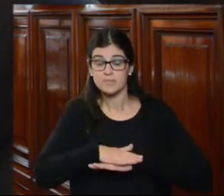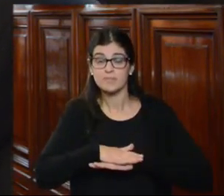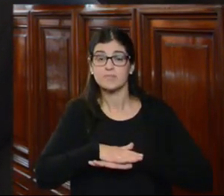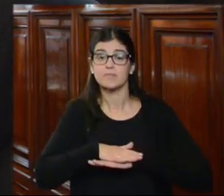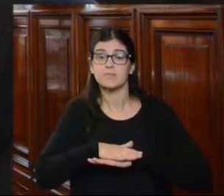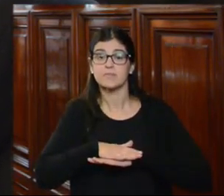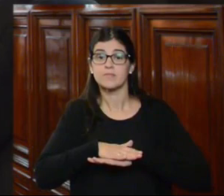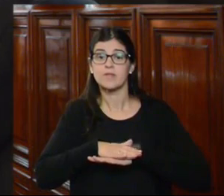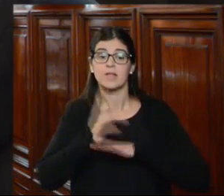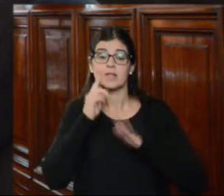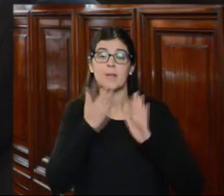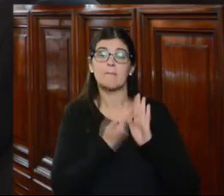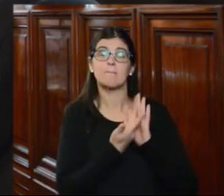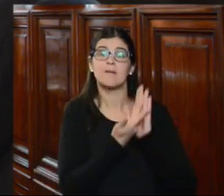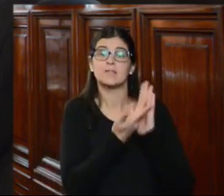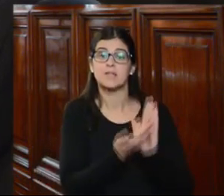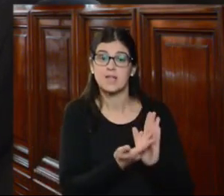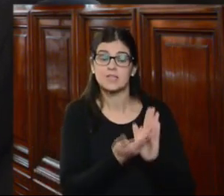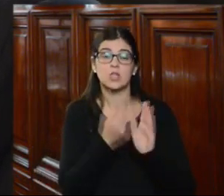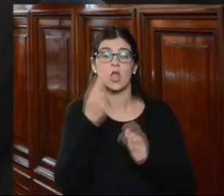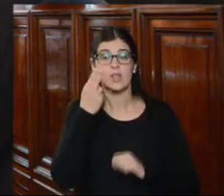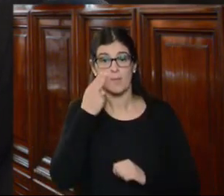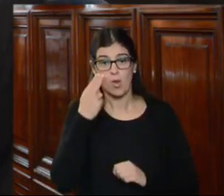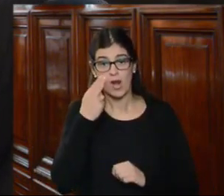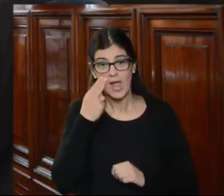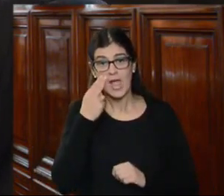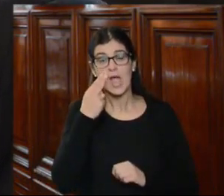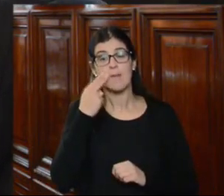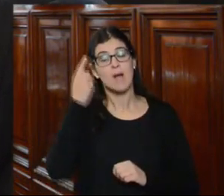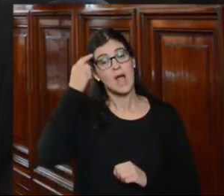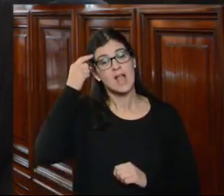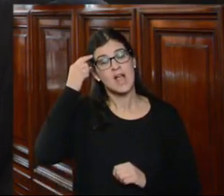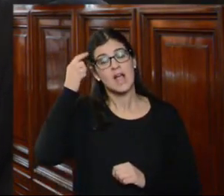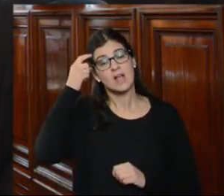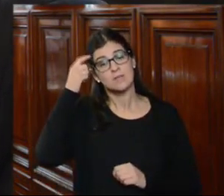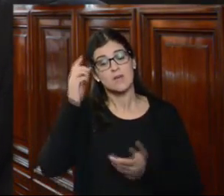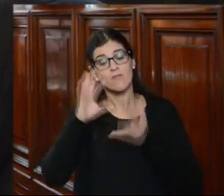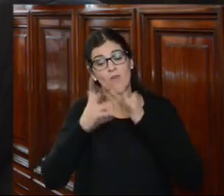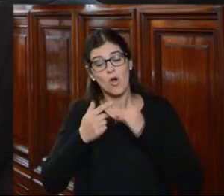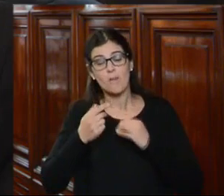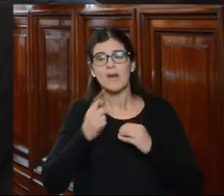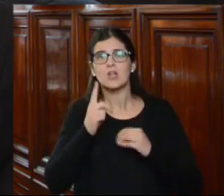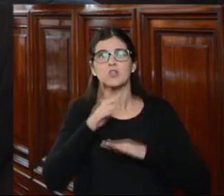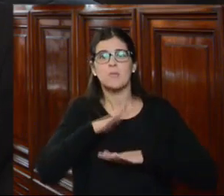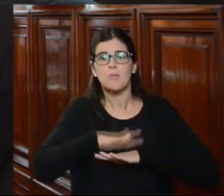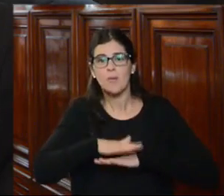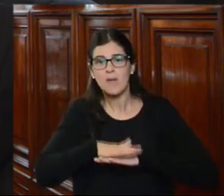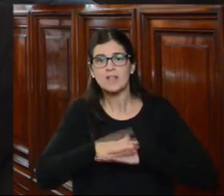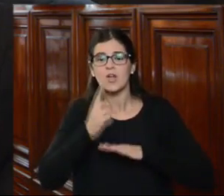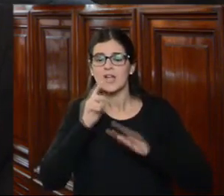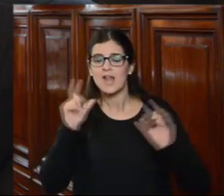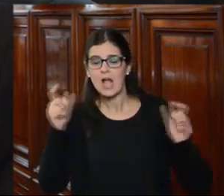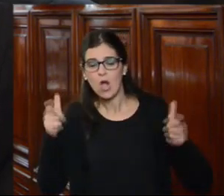presentación de problemas de reflexión y no son instancias donde la